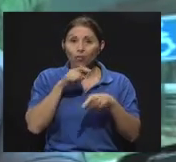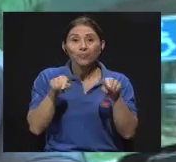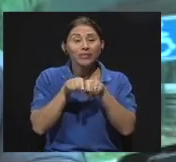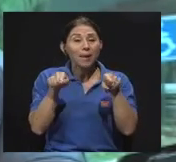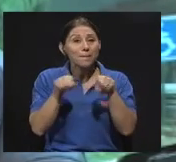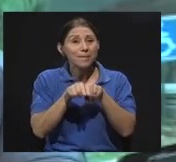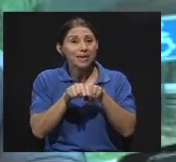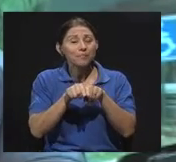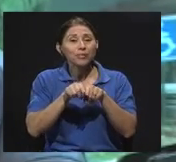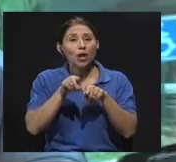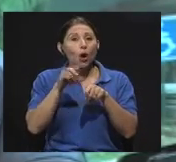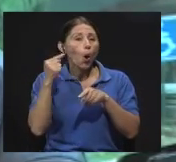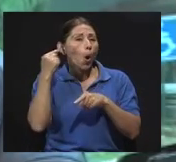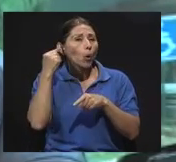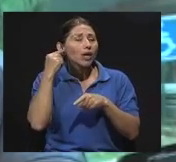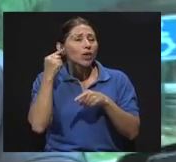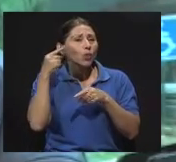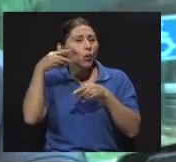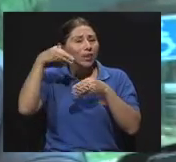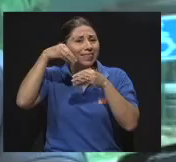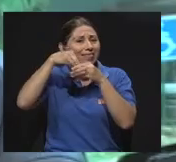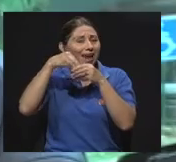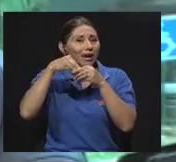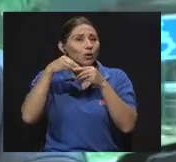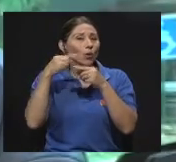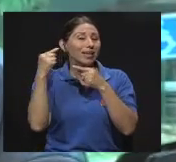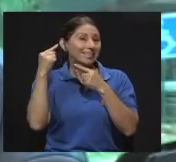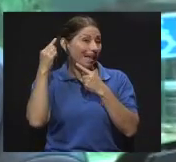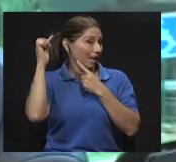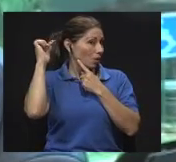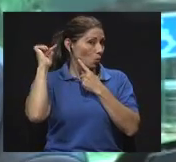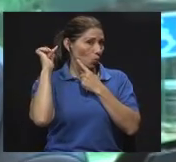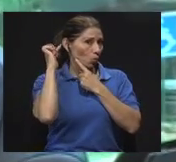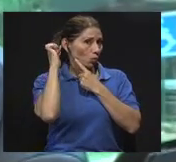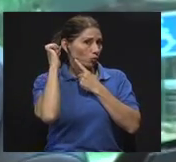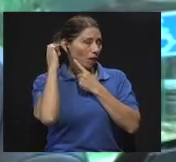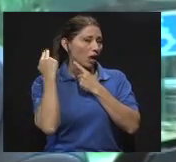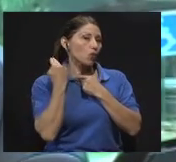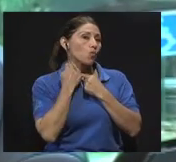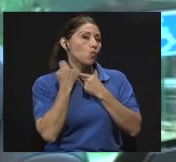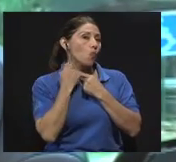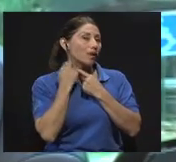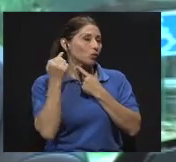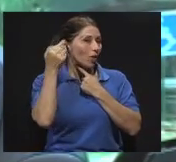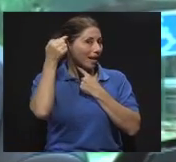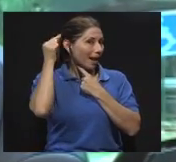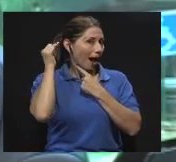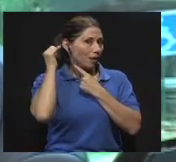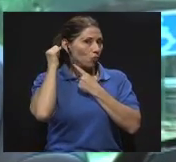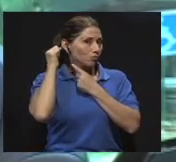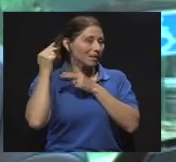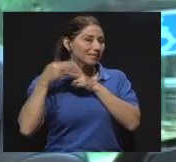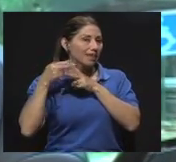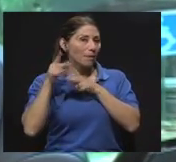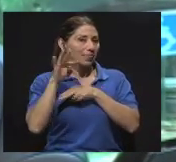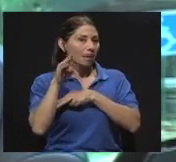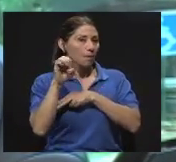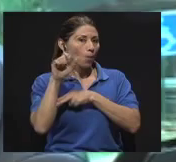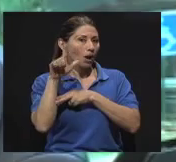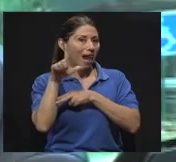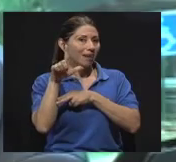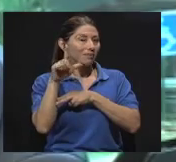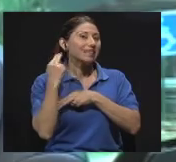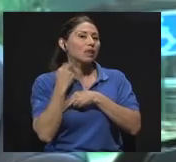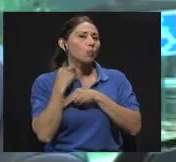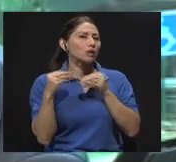en un hueso del cráneo, que es el hueso temporal, que es el hueso más duro del esqueleto humano, entonces llegarle ahí